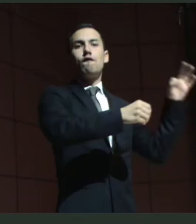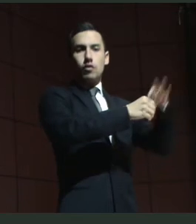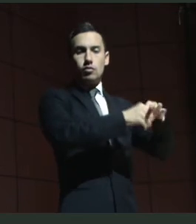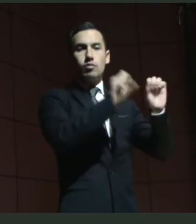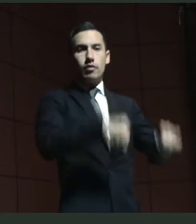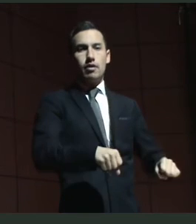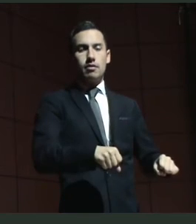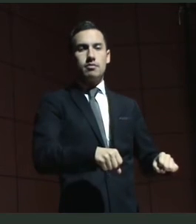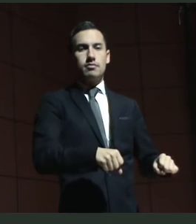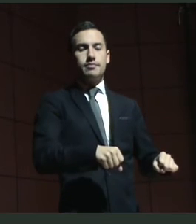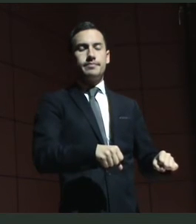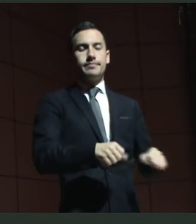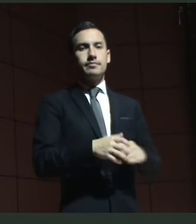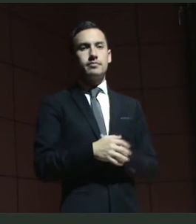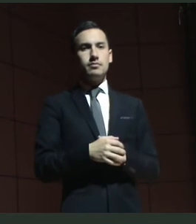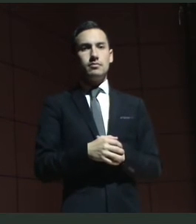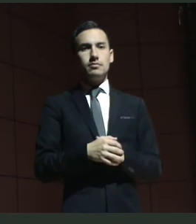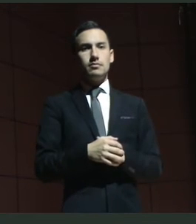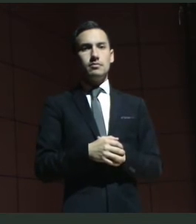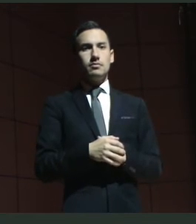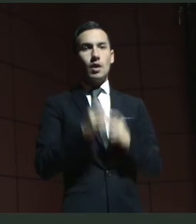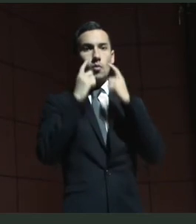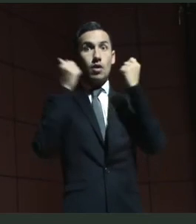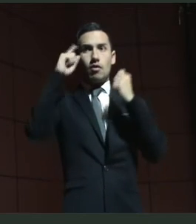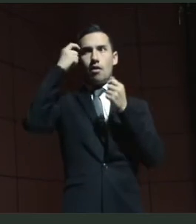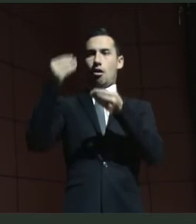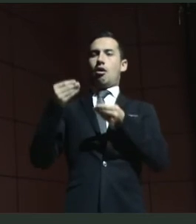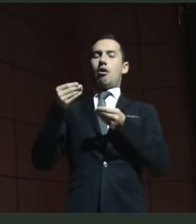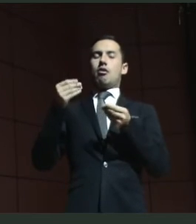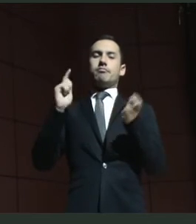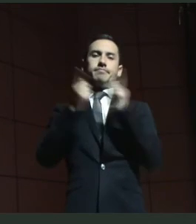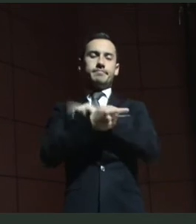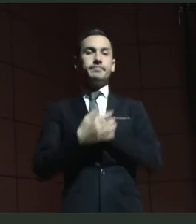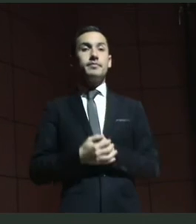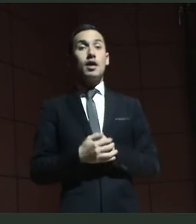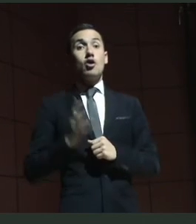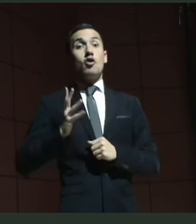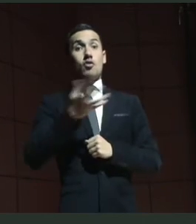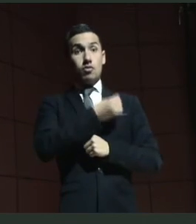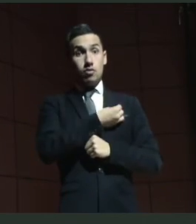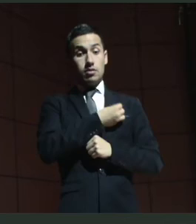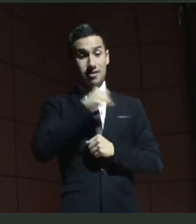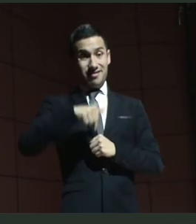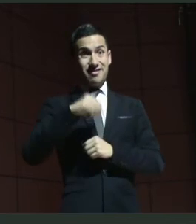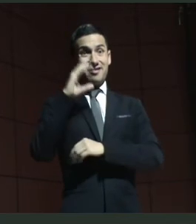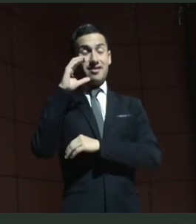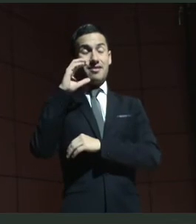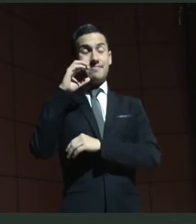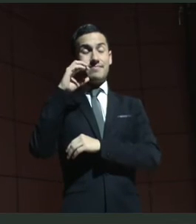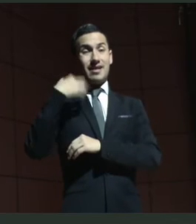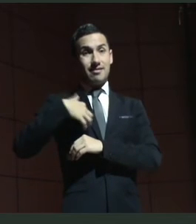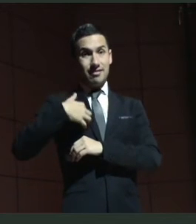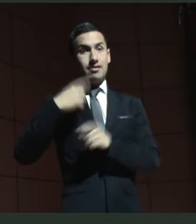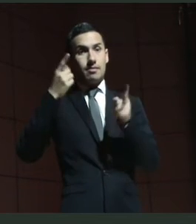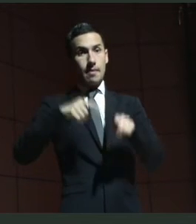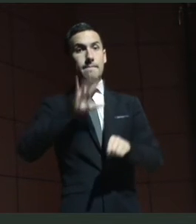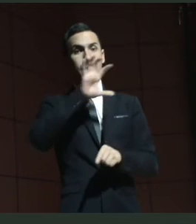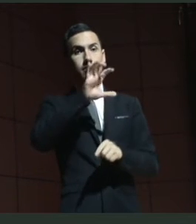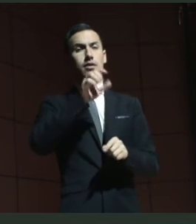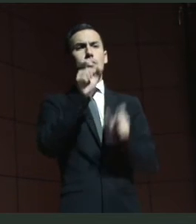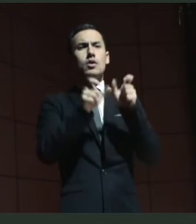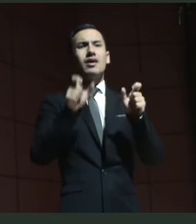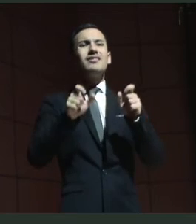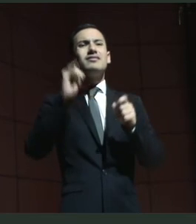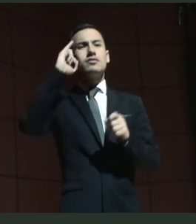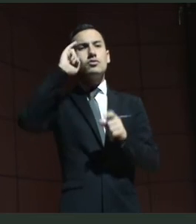En este sentido, también en mi país ha habido una campaña para que las personas con discapacidad